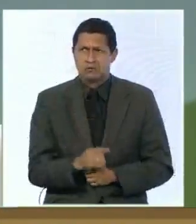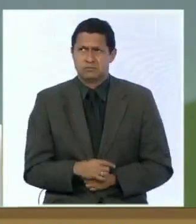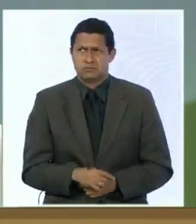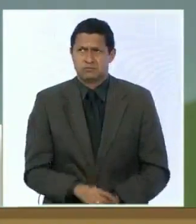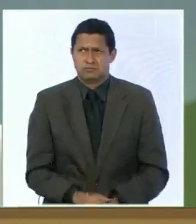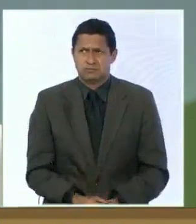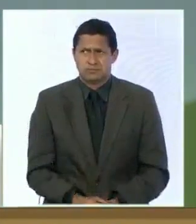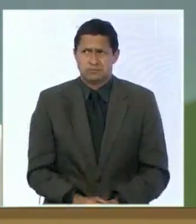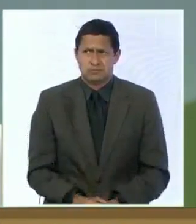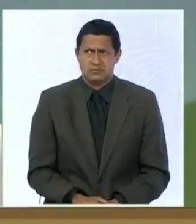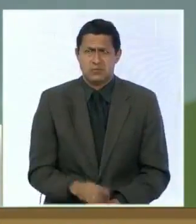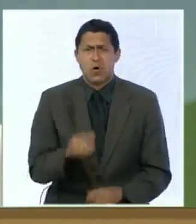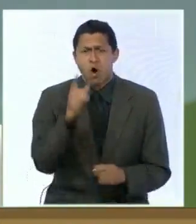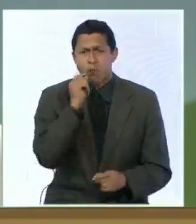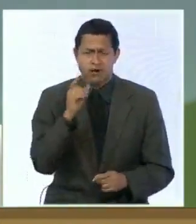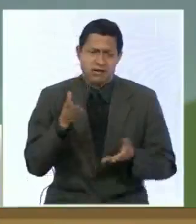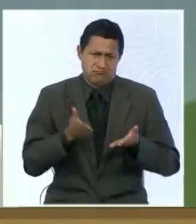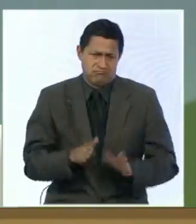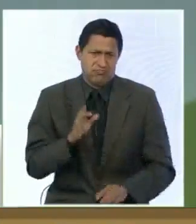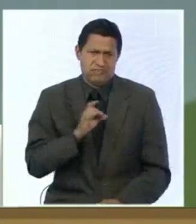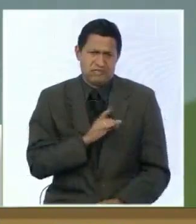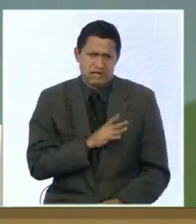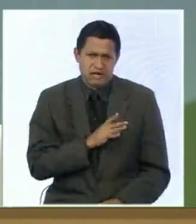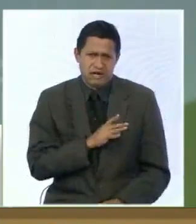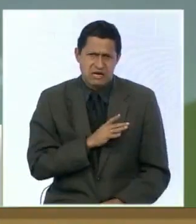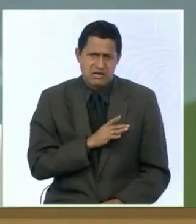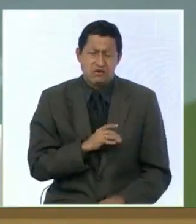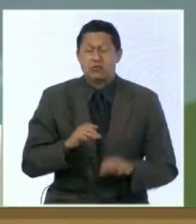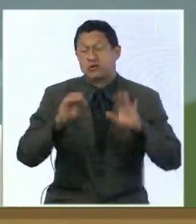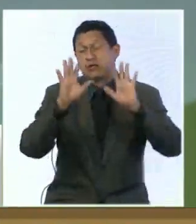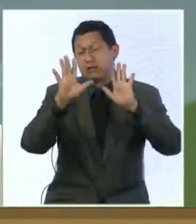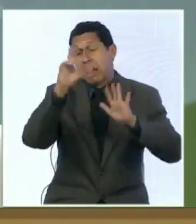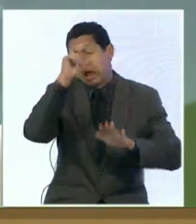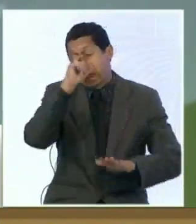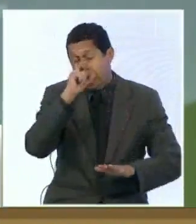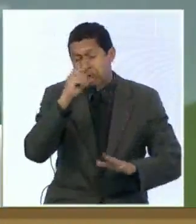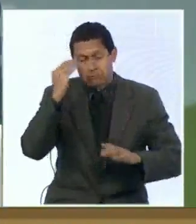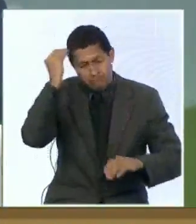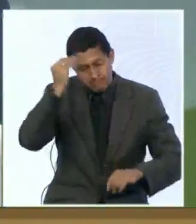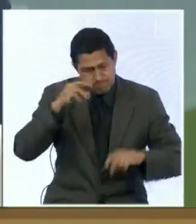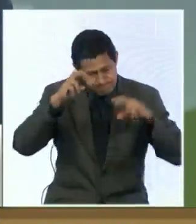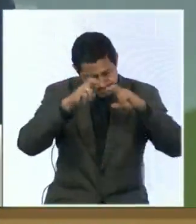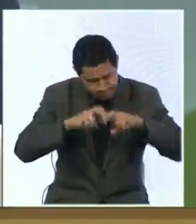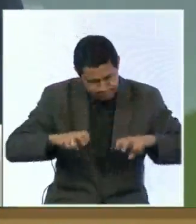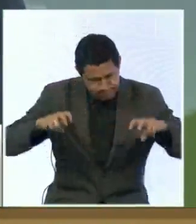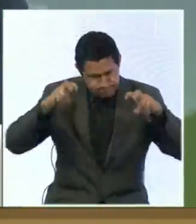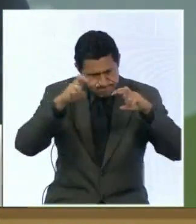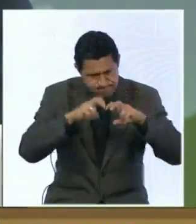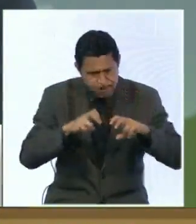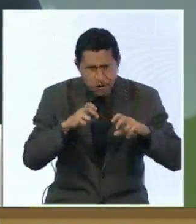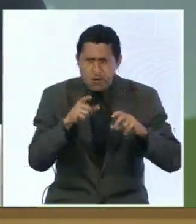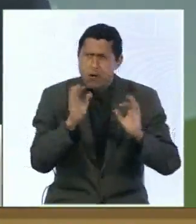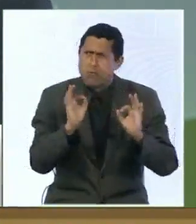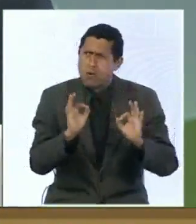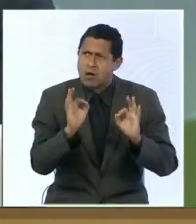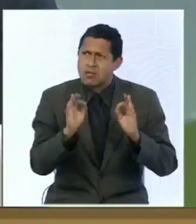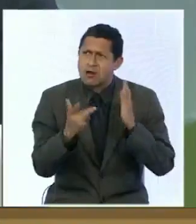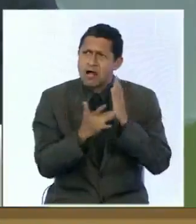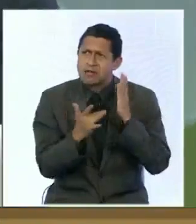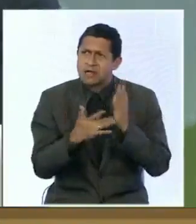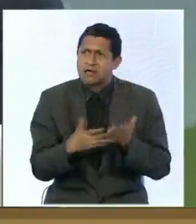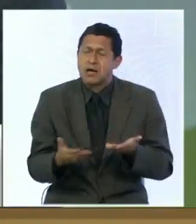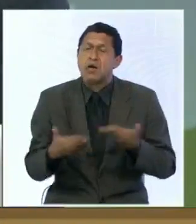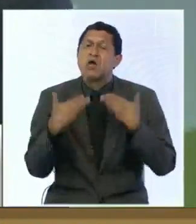de origen chileno, que durante 10 años estuvo desarrollando este método y como método lo entrega la